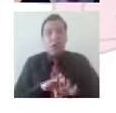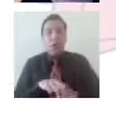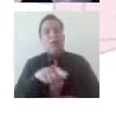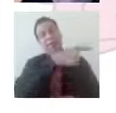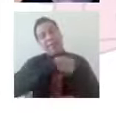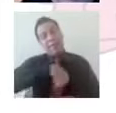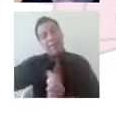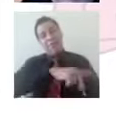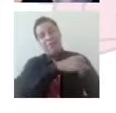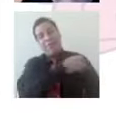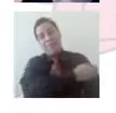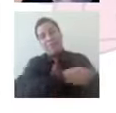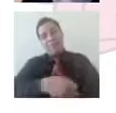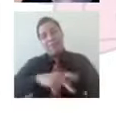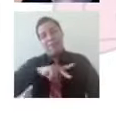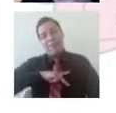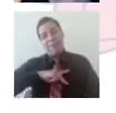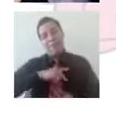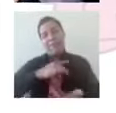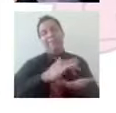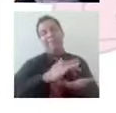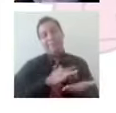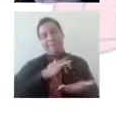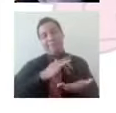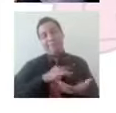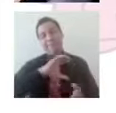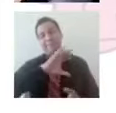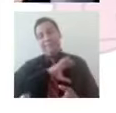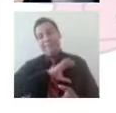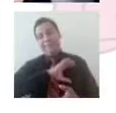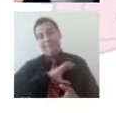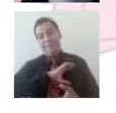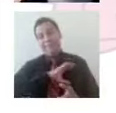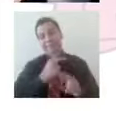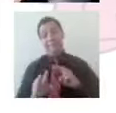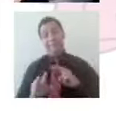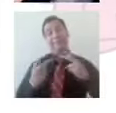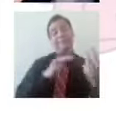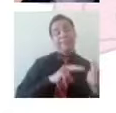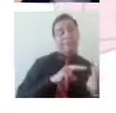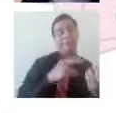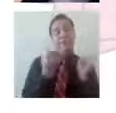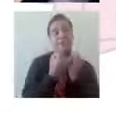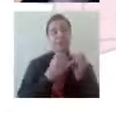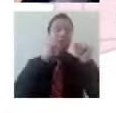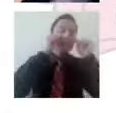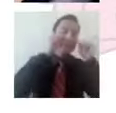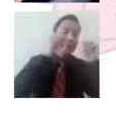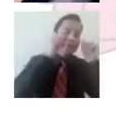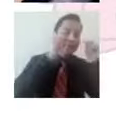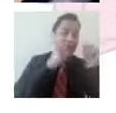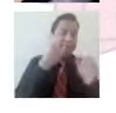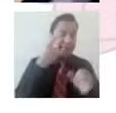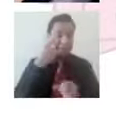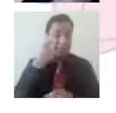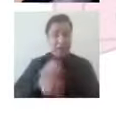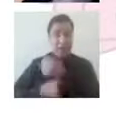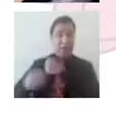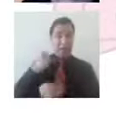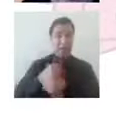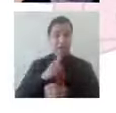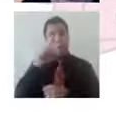Por eso es muy importante lograr identificar, más o menos en los setentas se escribió un libro que se denominó